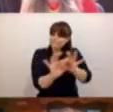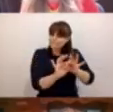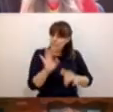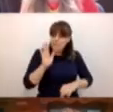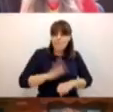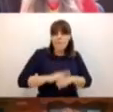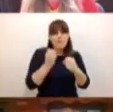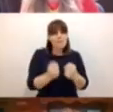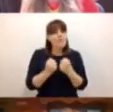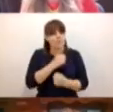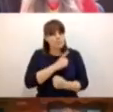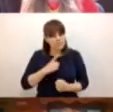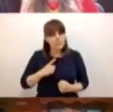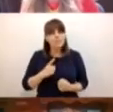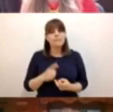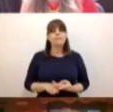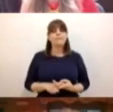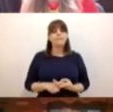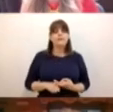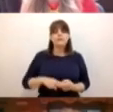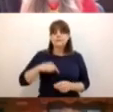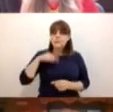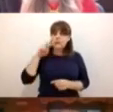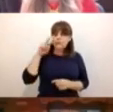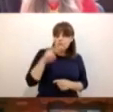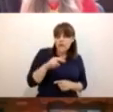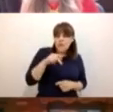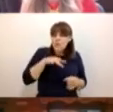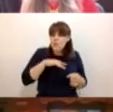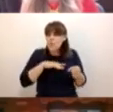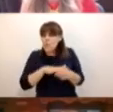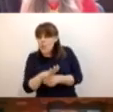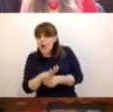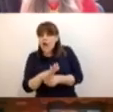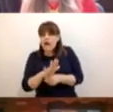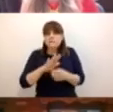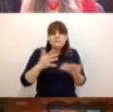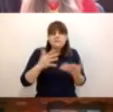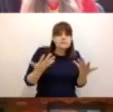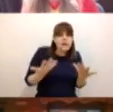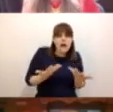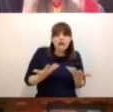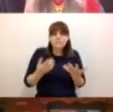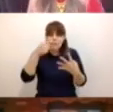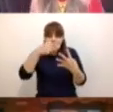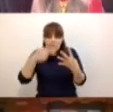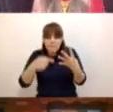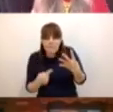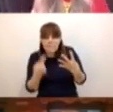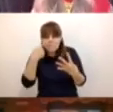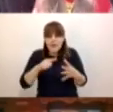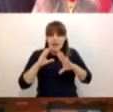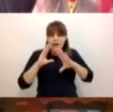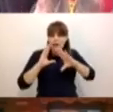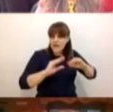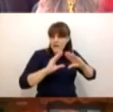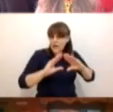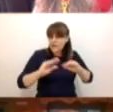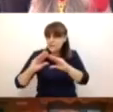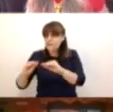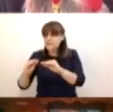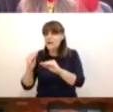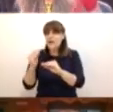diseñar las estrategias claras que nos permitan continuar con la educación a distancia para los estudiantes que no